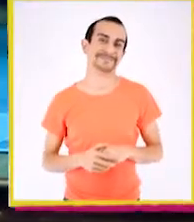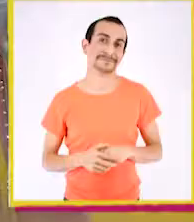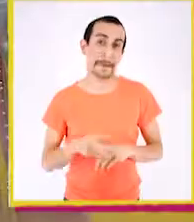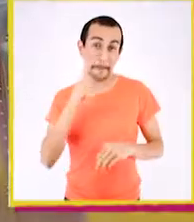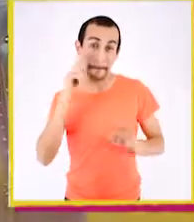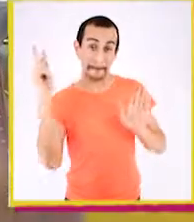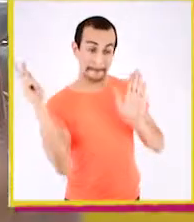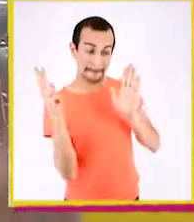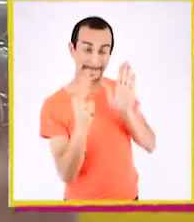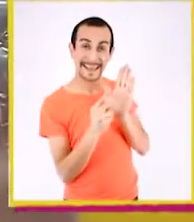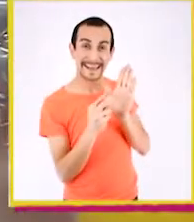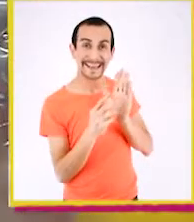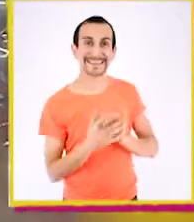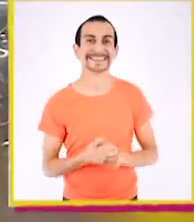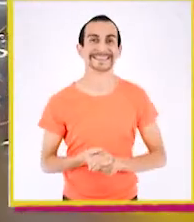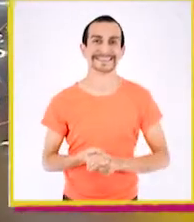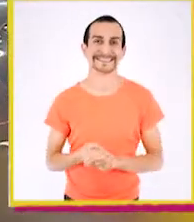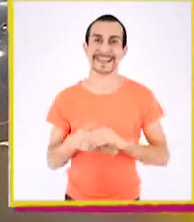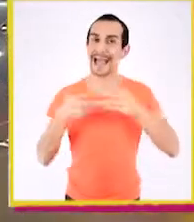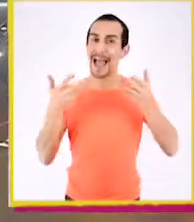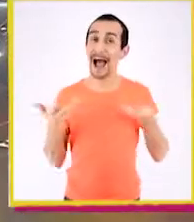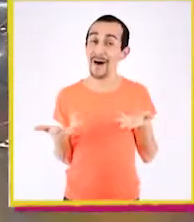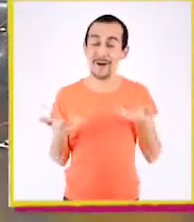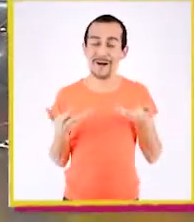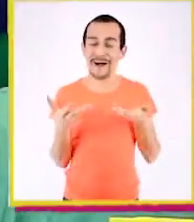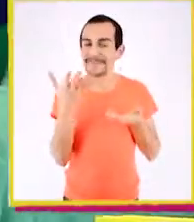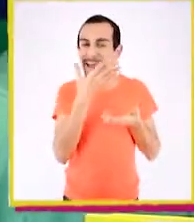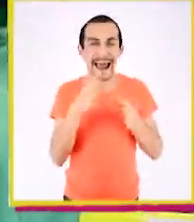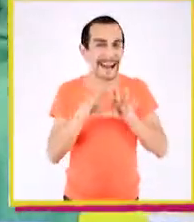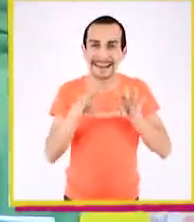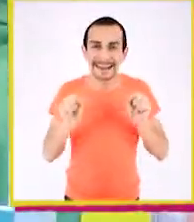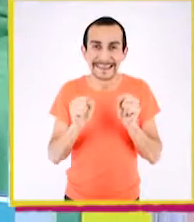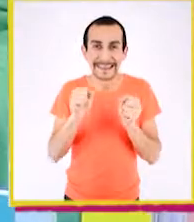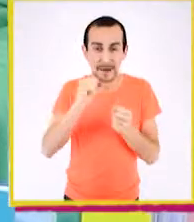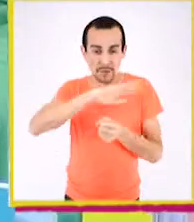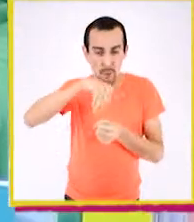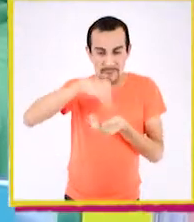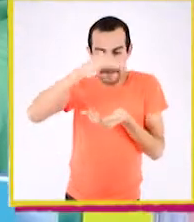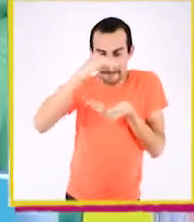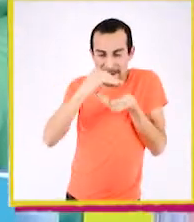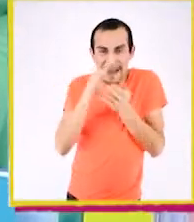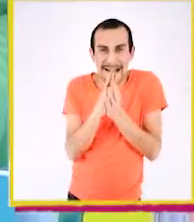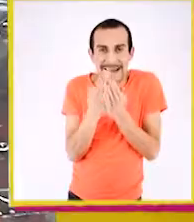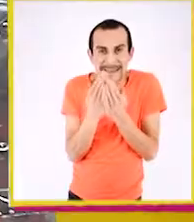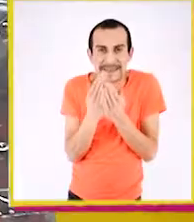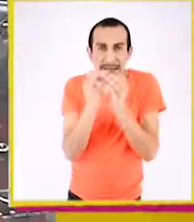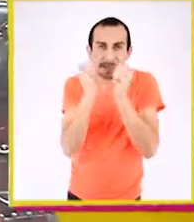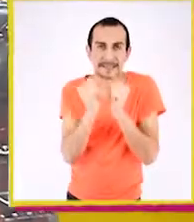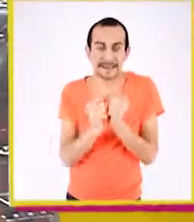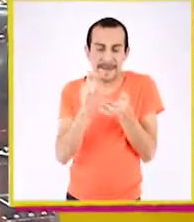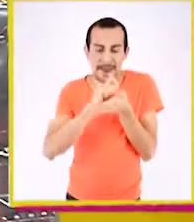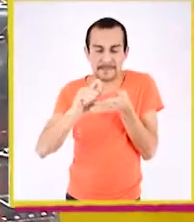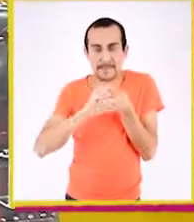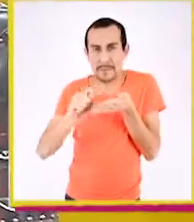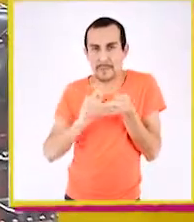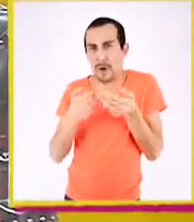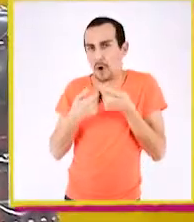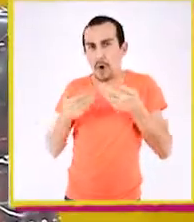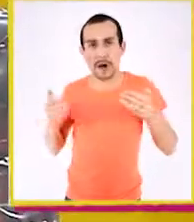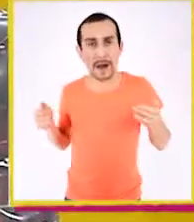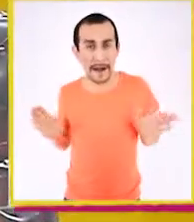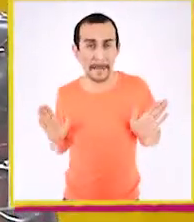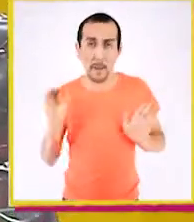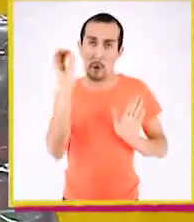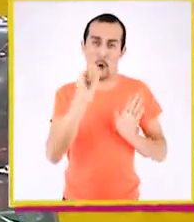¡Eso! ¡Miren! Ahora sí que está lista nuestra mini libretita. Servirá para anotar lo que